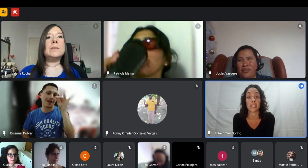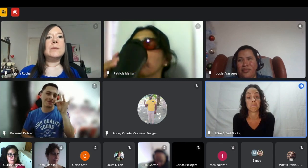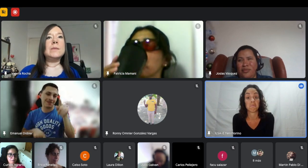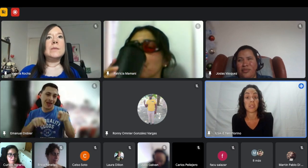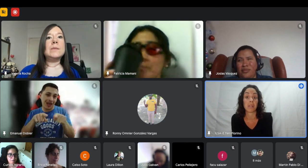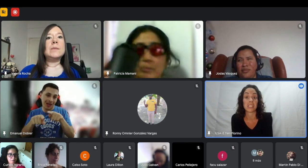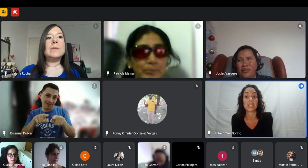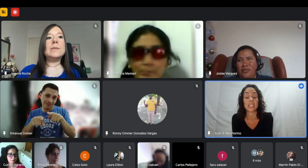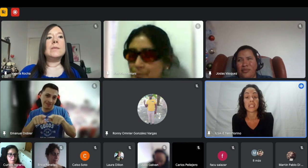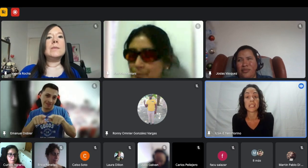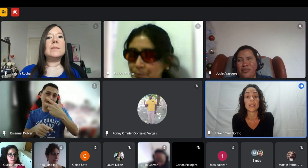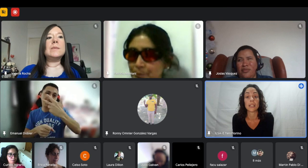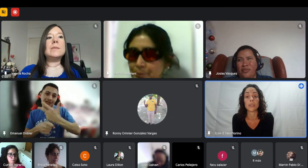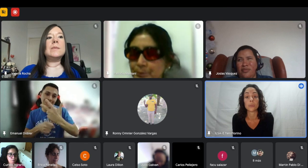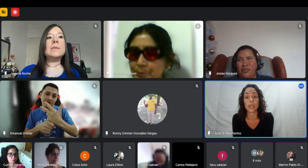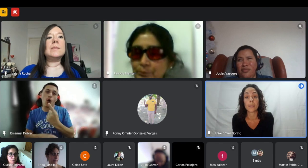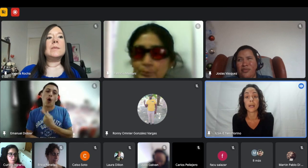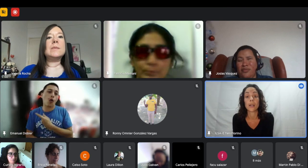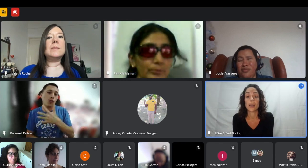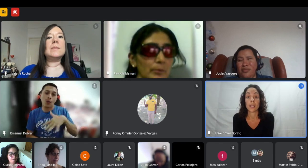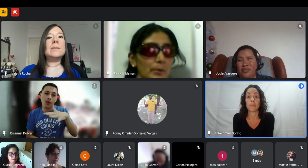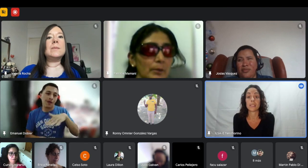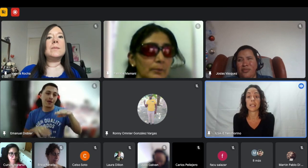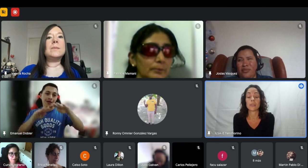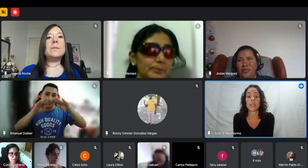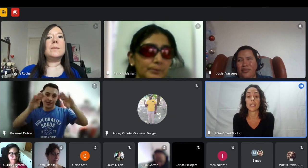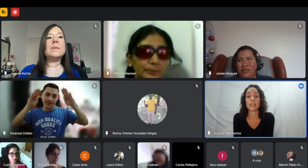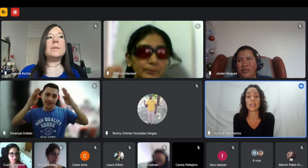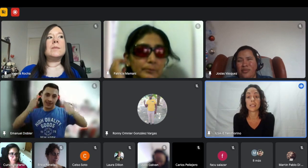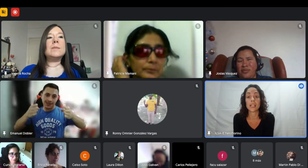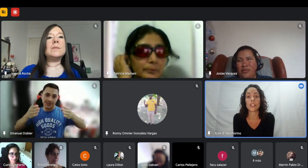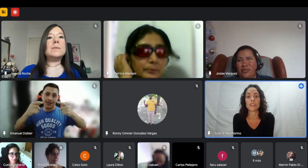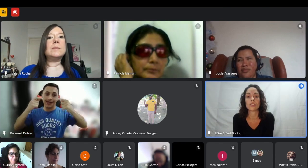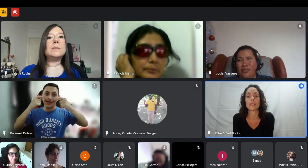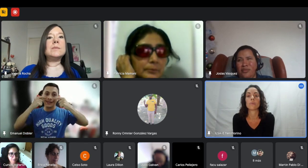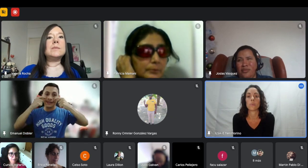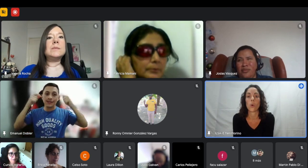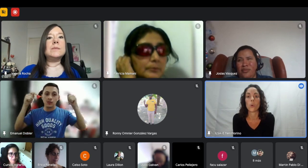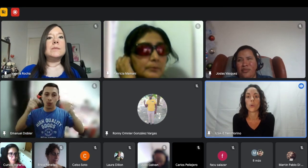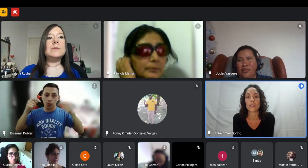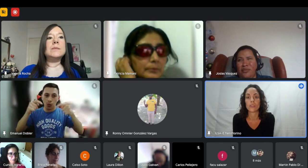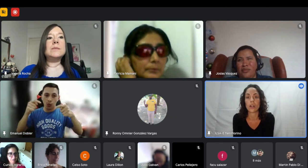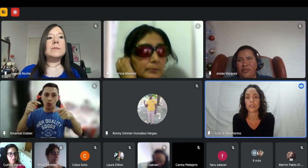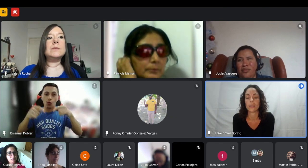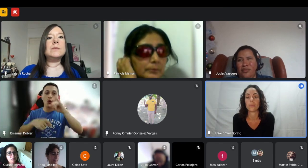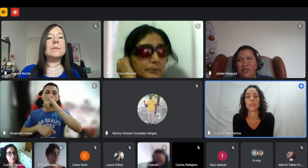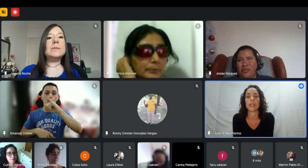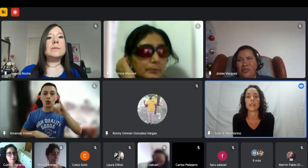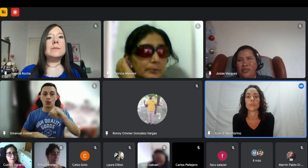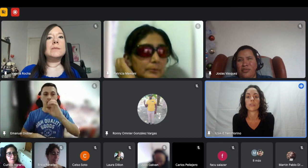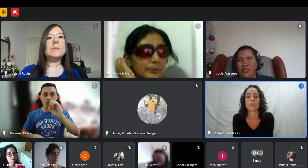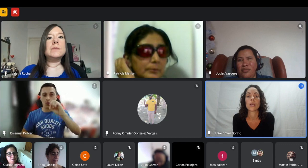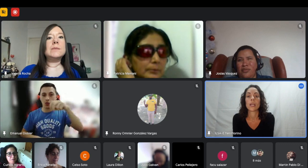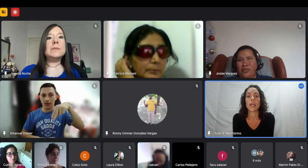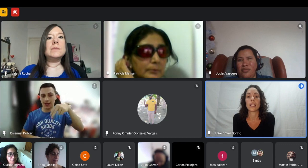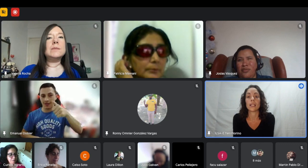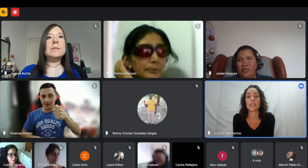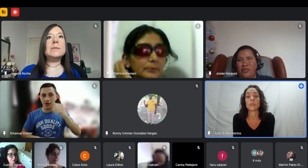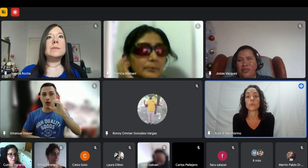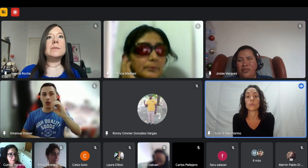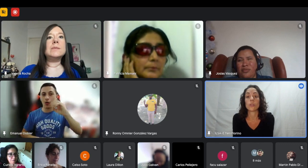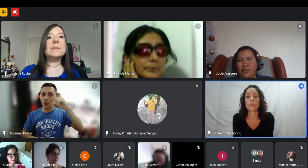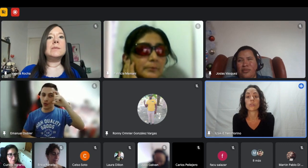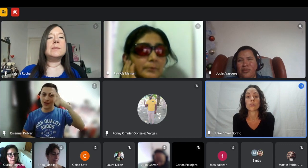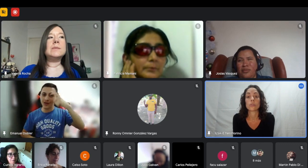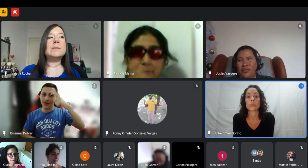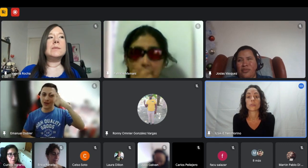lo que le parecía interesante le gustaba empezar a estudiar en el terciario entonces buscó un lugar donde podía en el